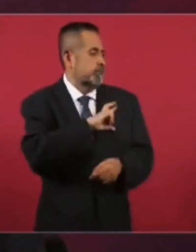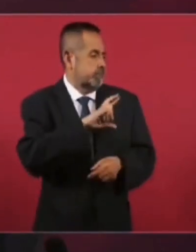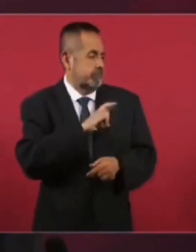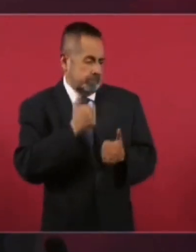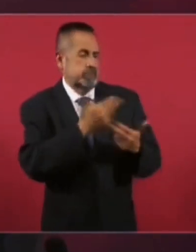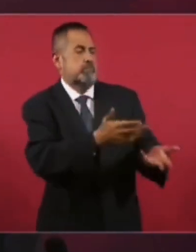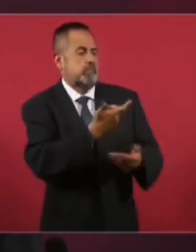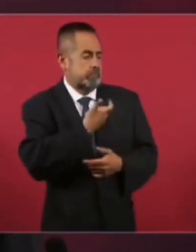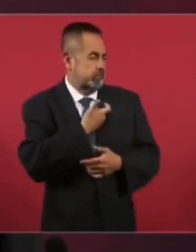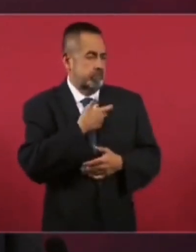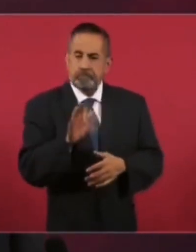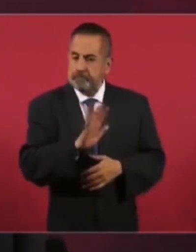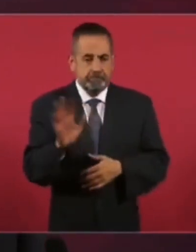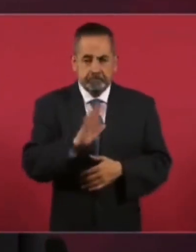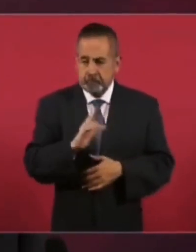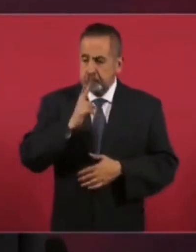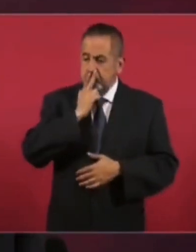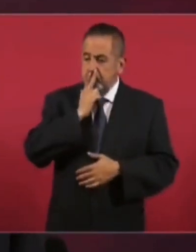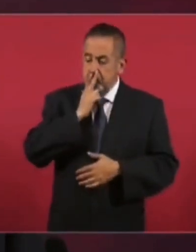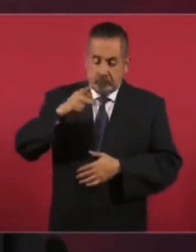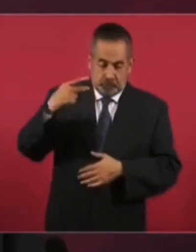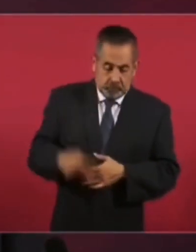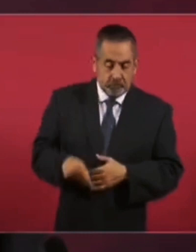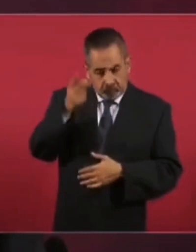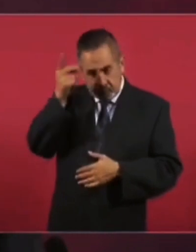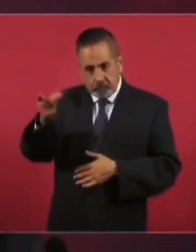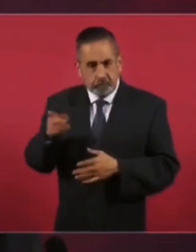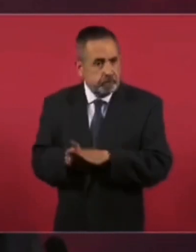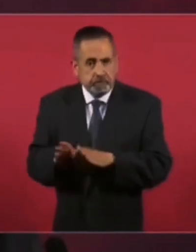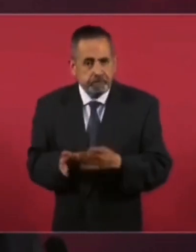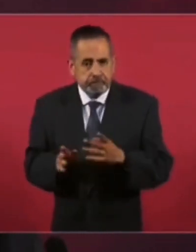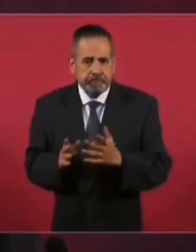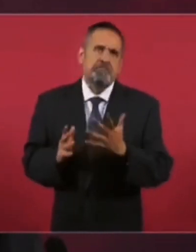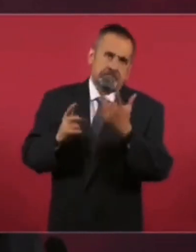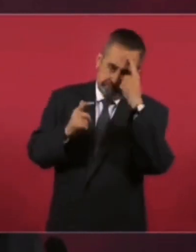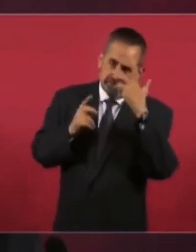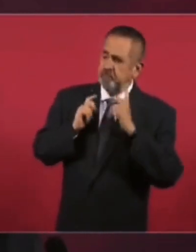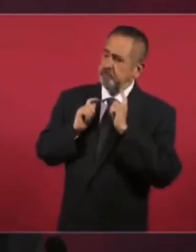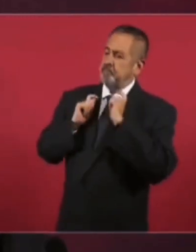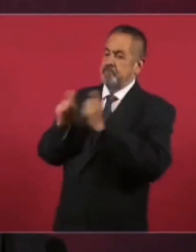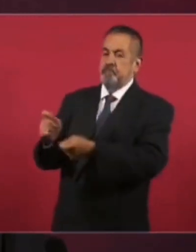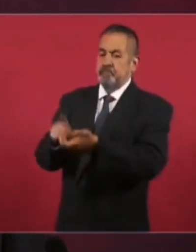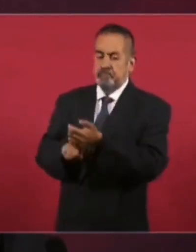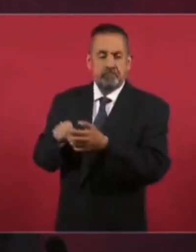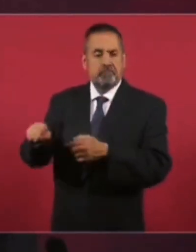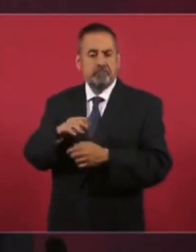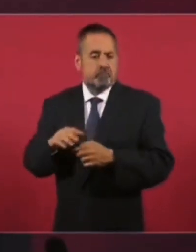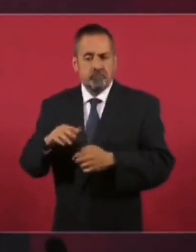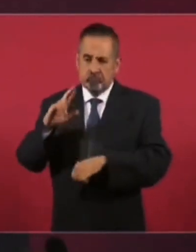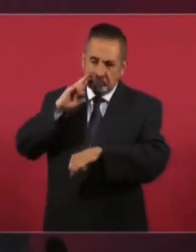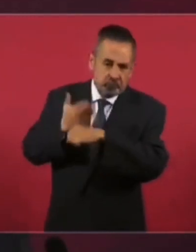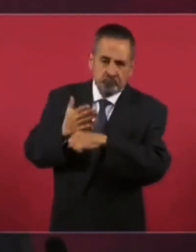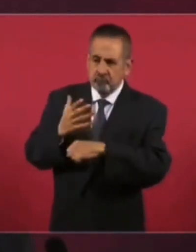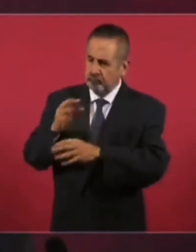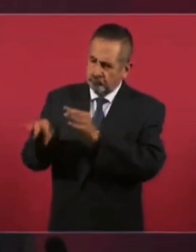particulares, pues solo tenemos que dejar a una institución seria, responsable,